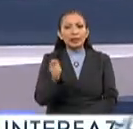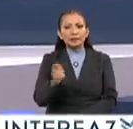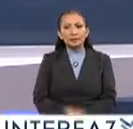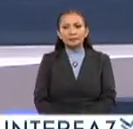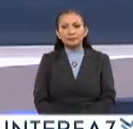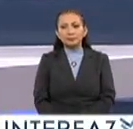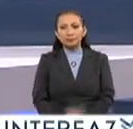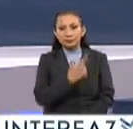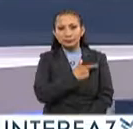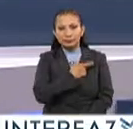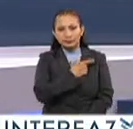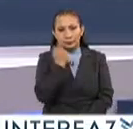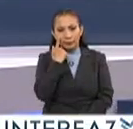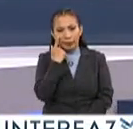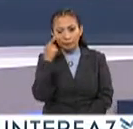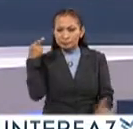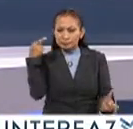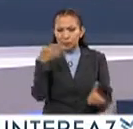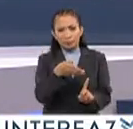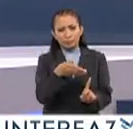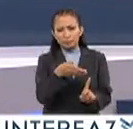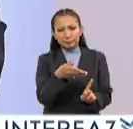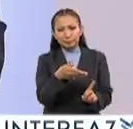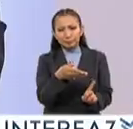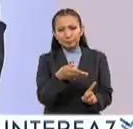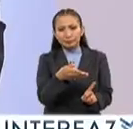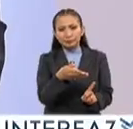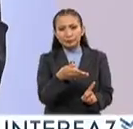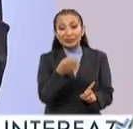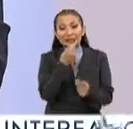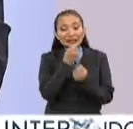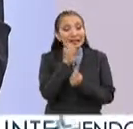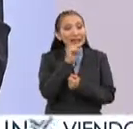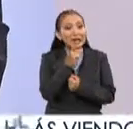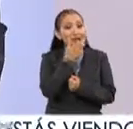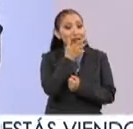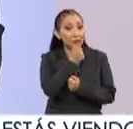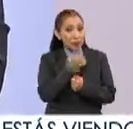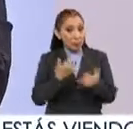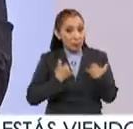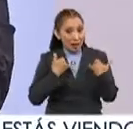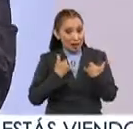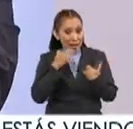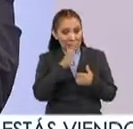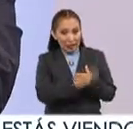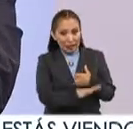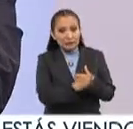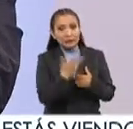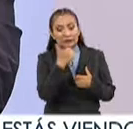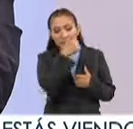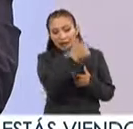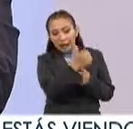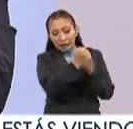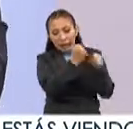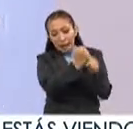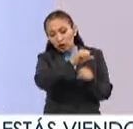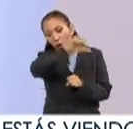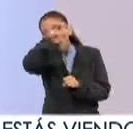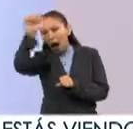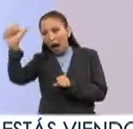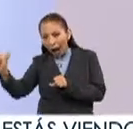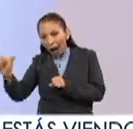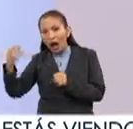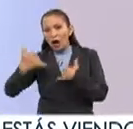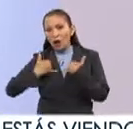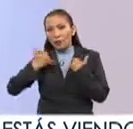consiste? Con gusto. Pues, el propósito es de que niñas, niñas y adolescentes de los seis años hasta